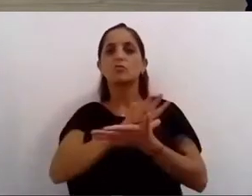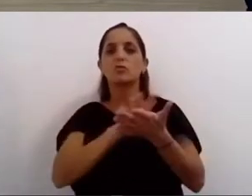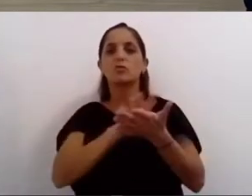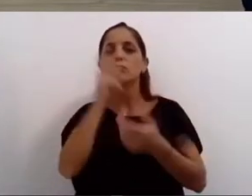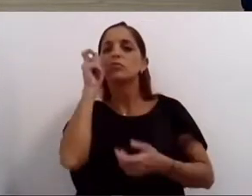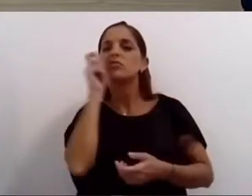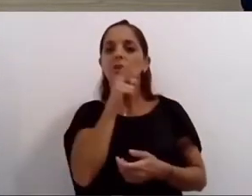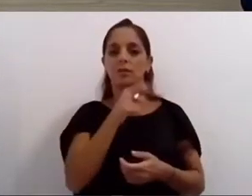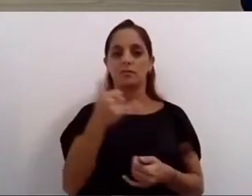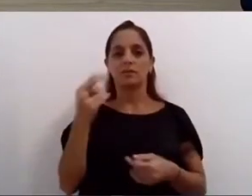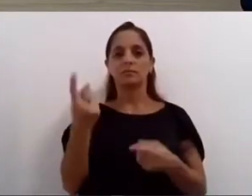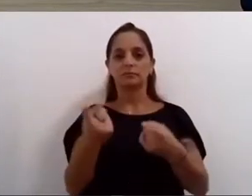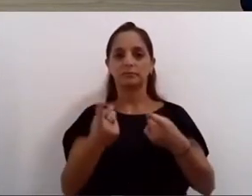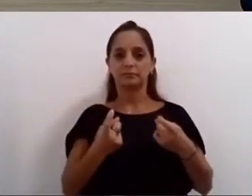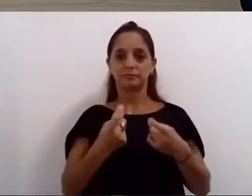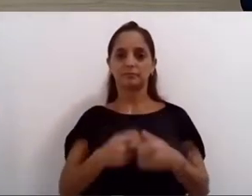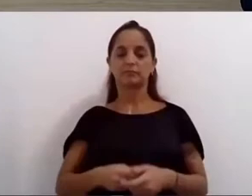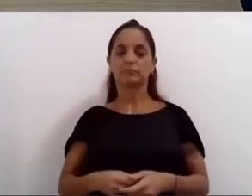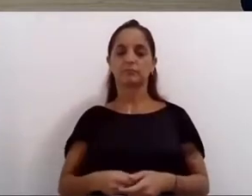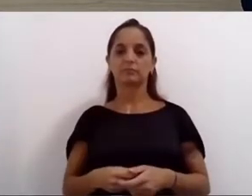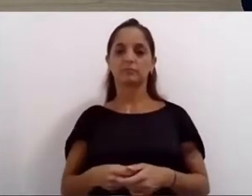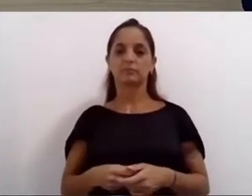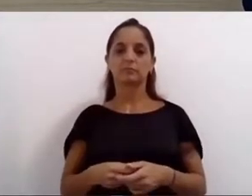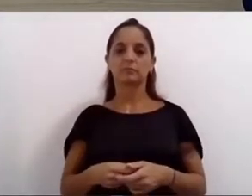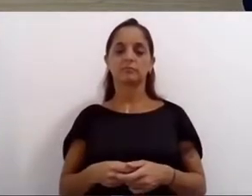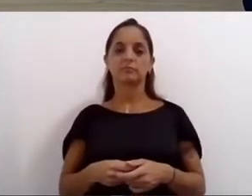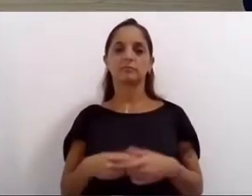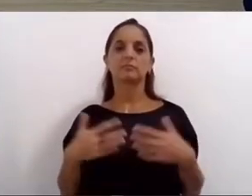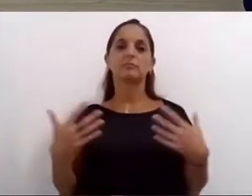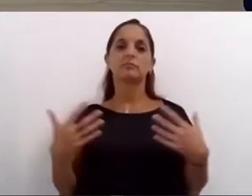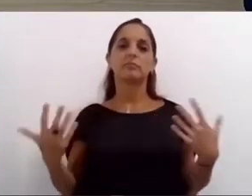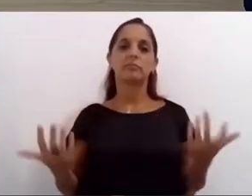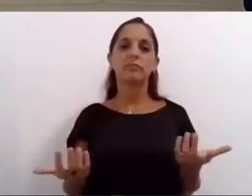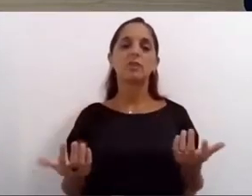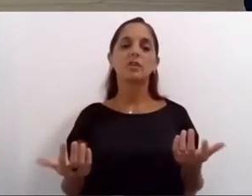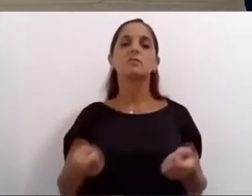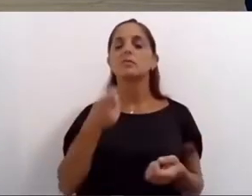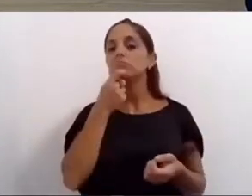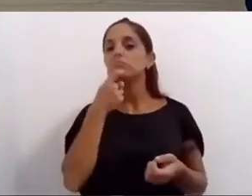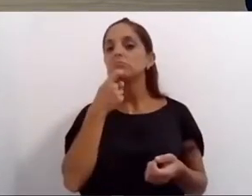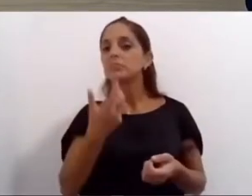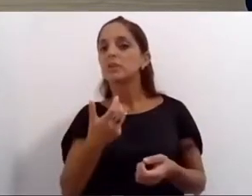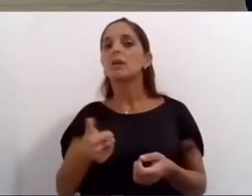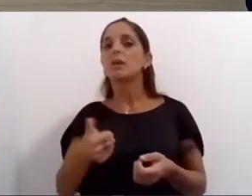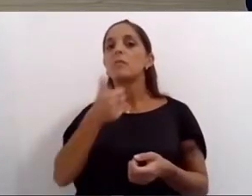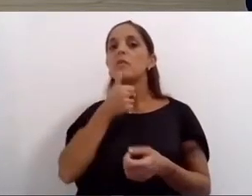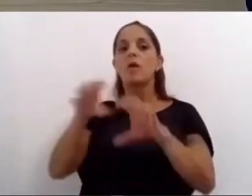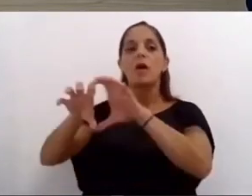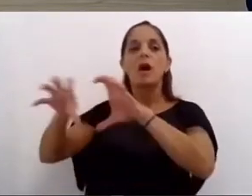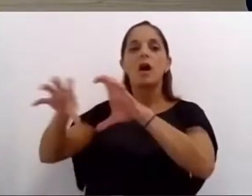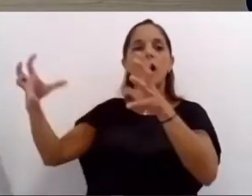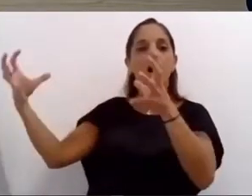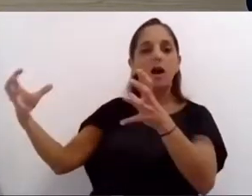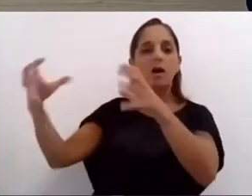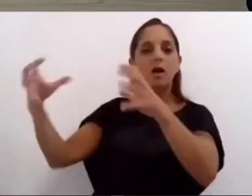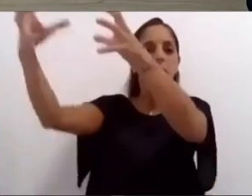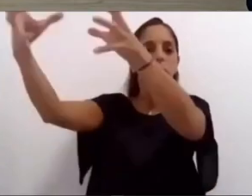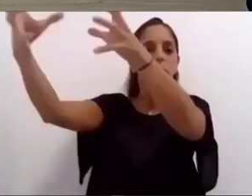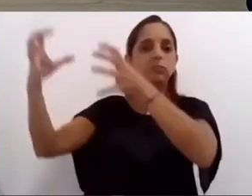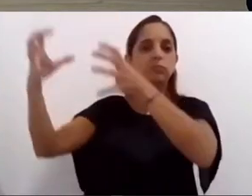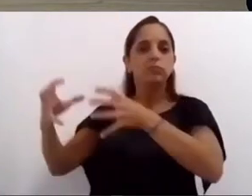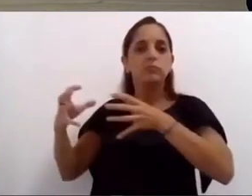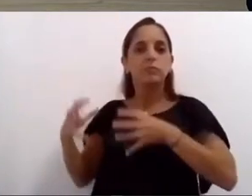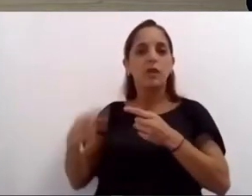hábitat tanto de provincia como de municipio instalamos 12 tanques comunitarios en la cerámica la cariñosa nuevo alberdi